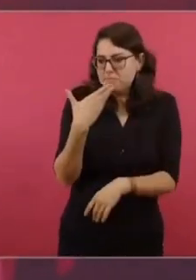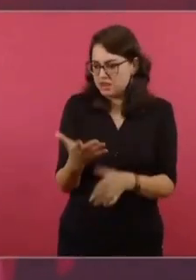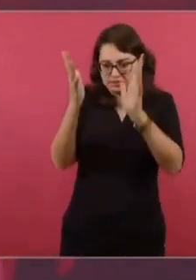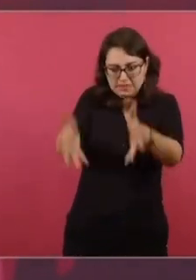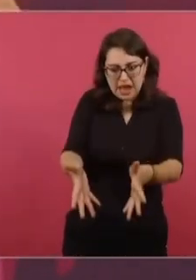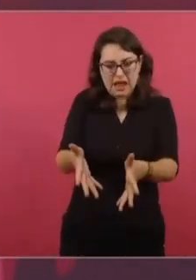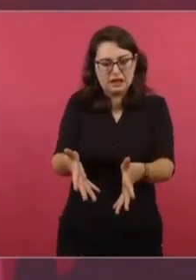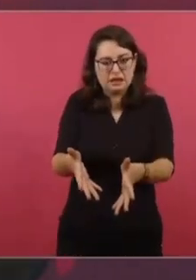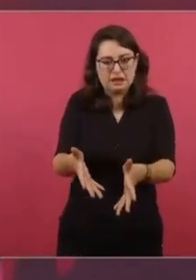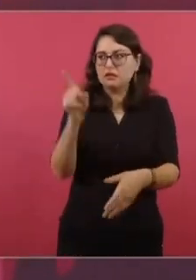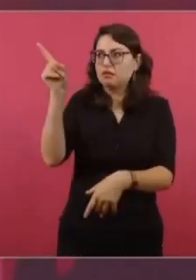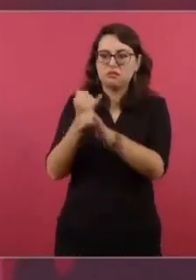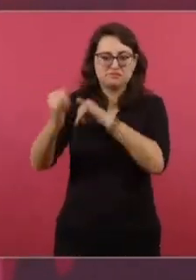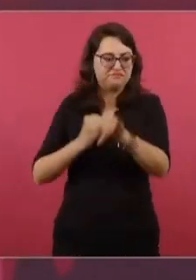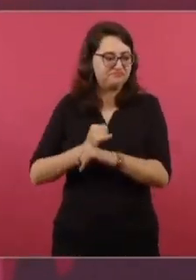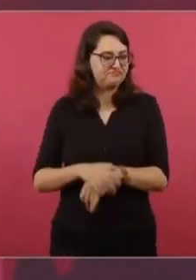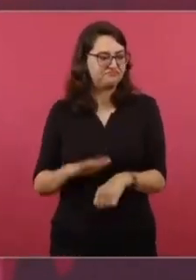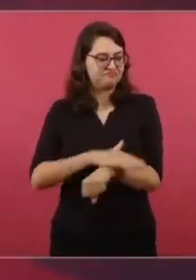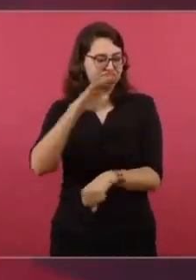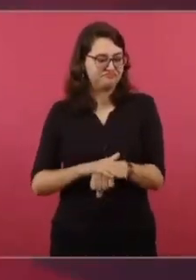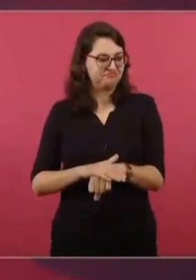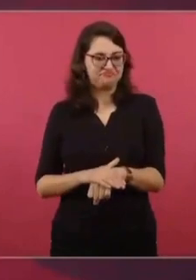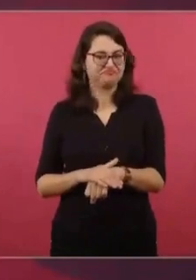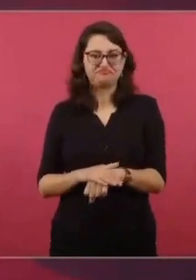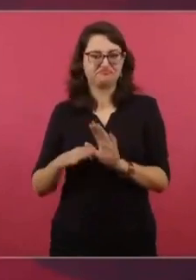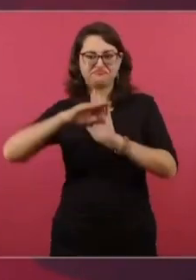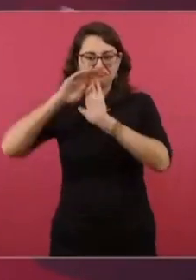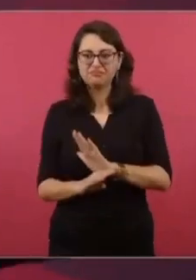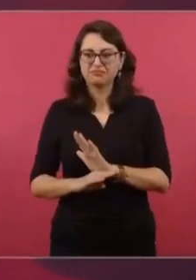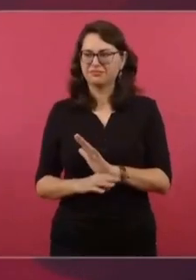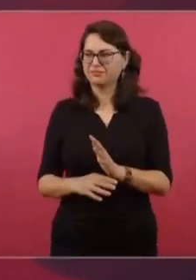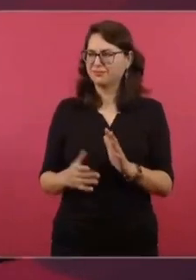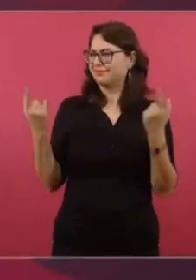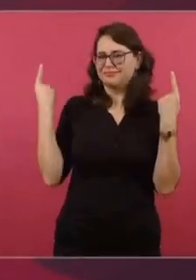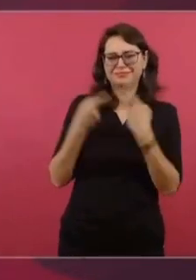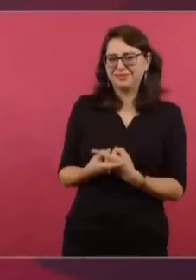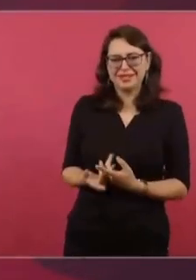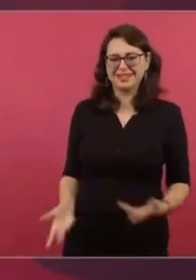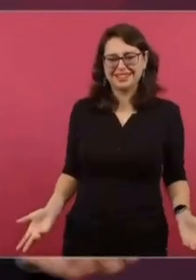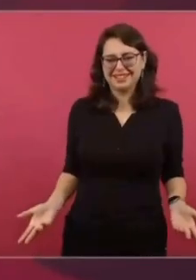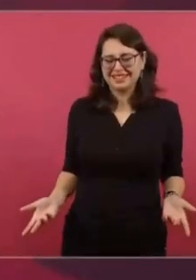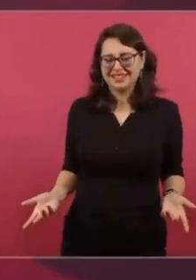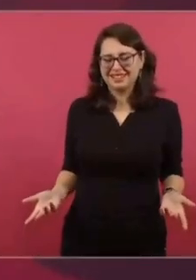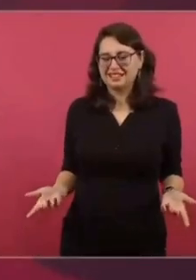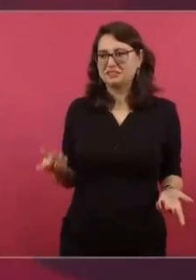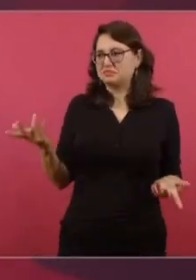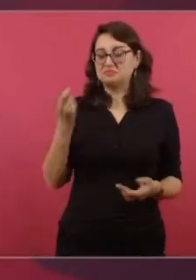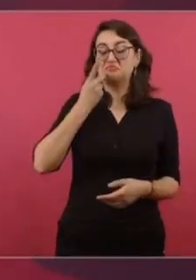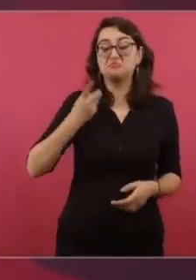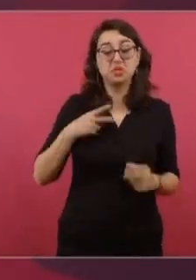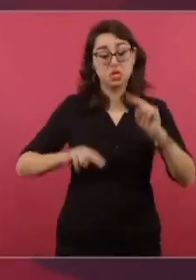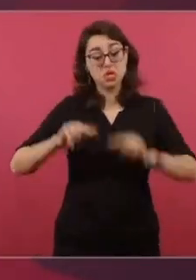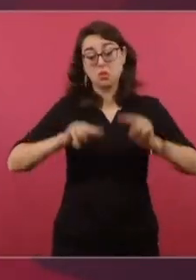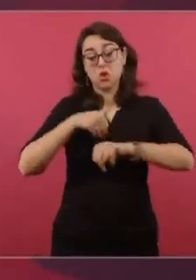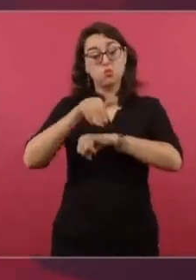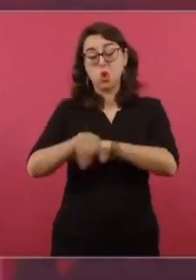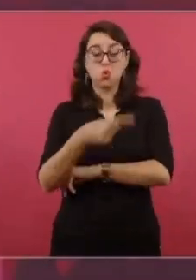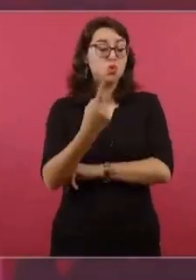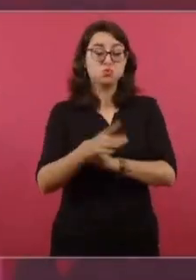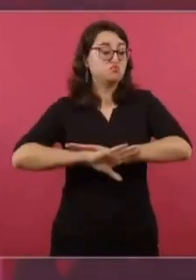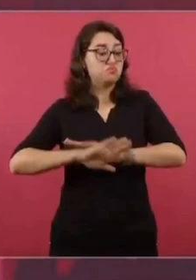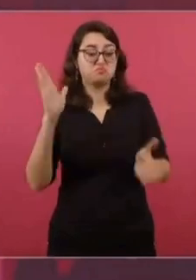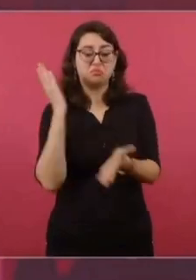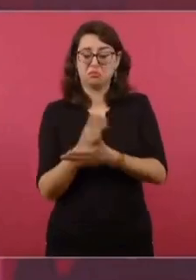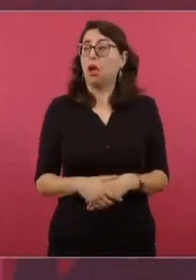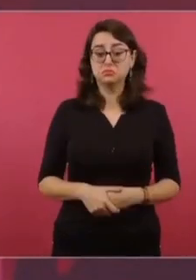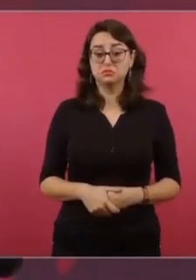con licencia. Por el aeropuerto. Entonces nos dicen, no tiene categoría 1. ¿Y? ¿Y qué pasa?